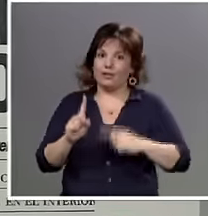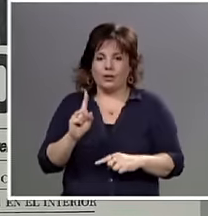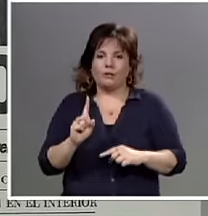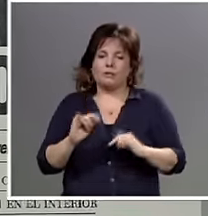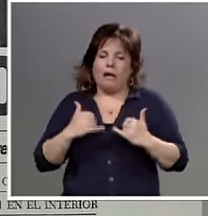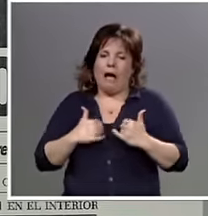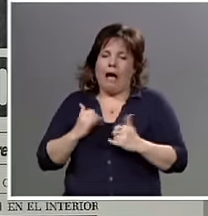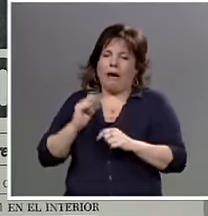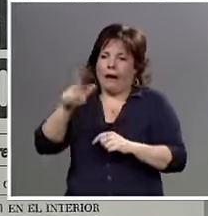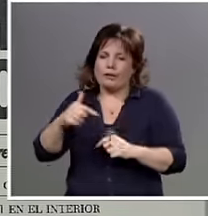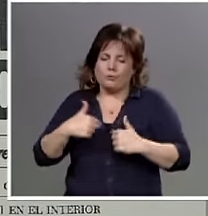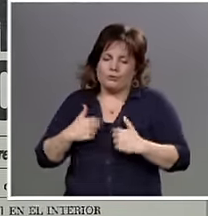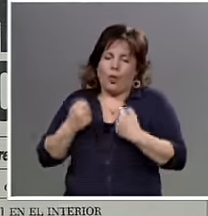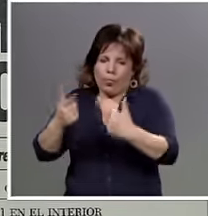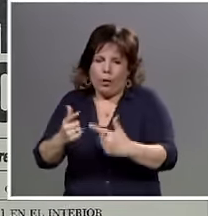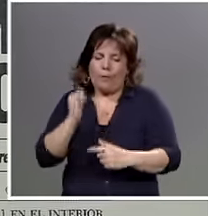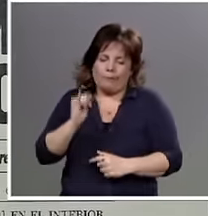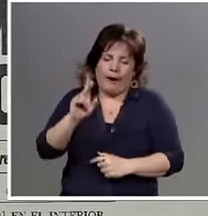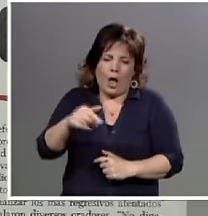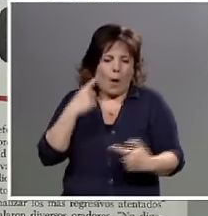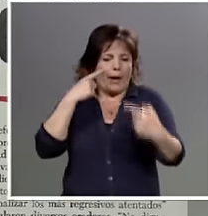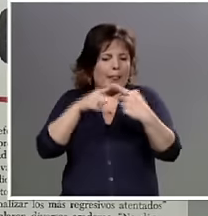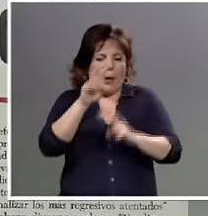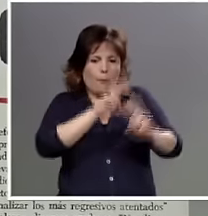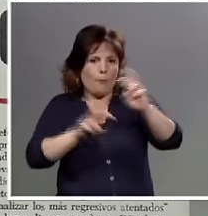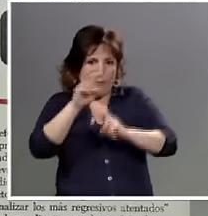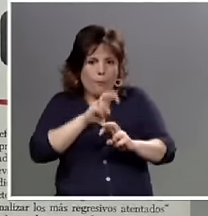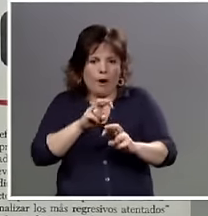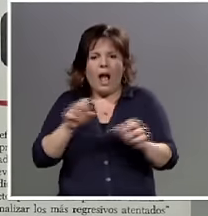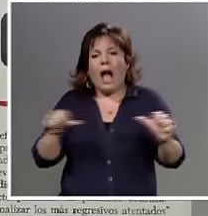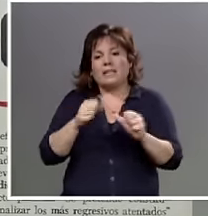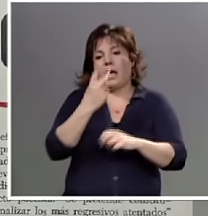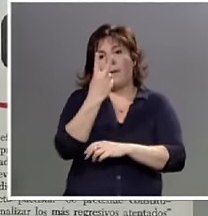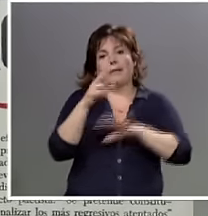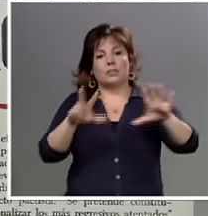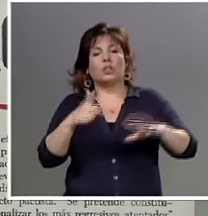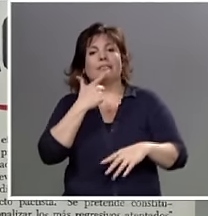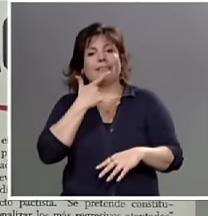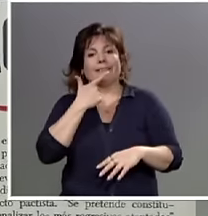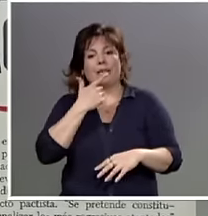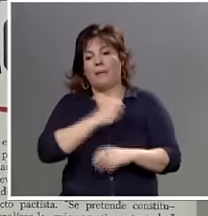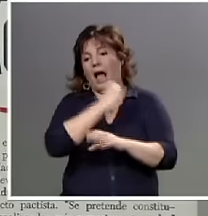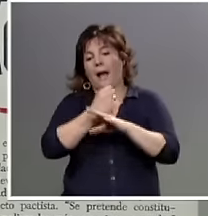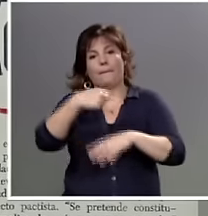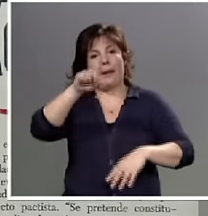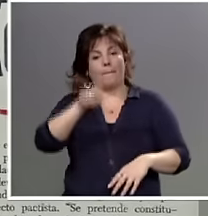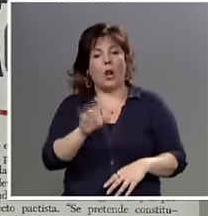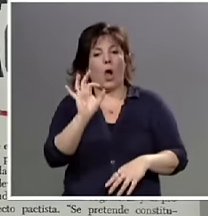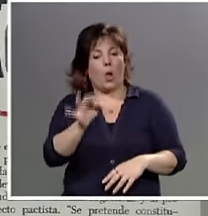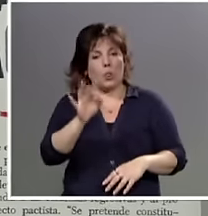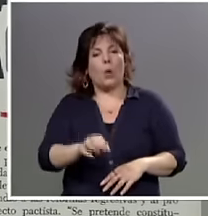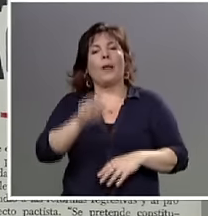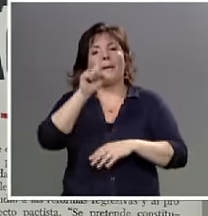ceder en posiciones para concretar el objetivo, se desarrolla entre el 28 de septiembre y el 1 de octubre de